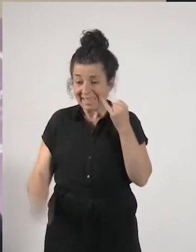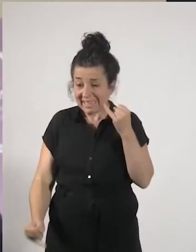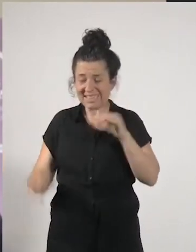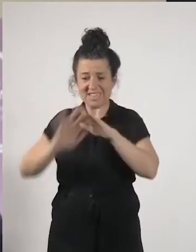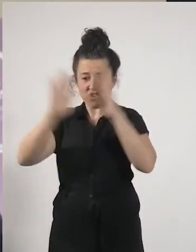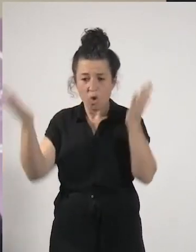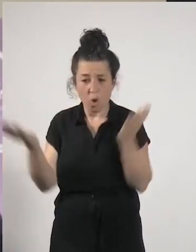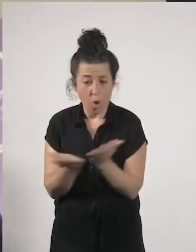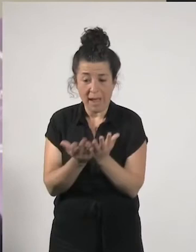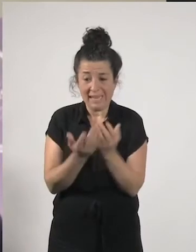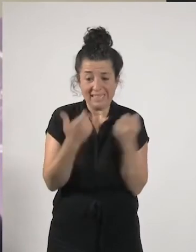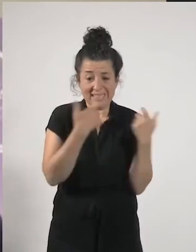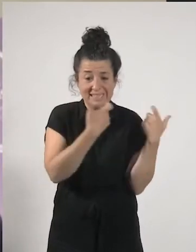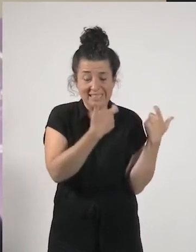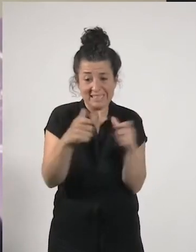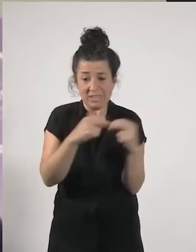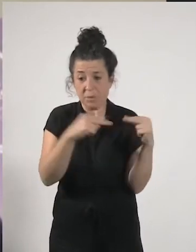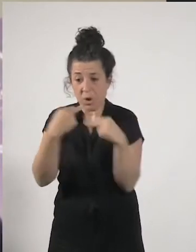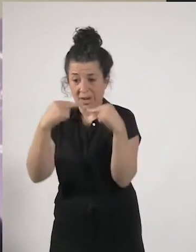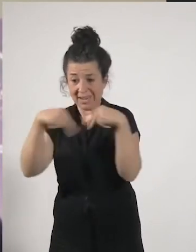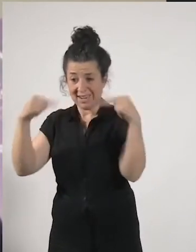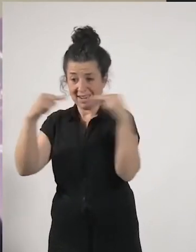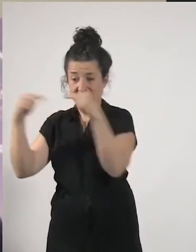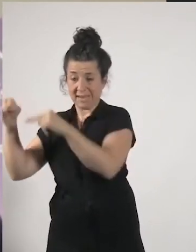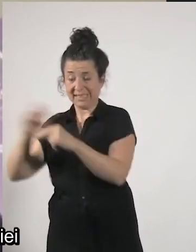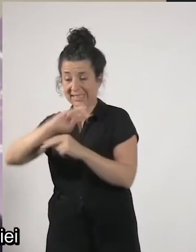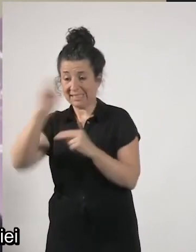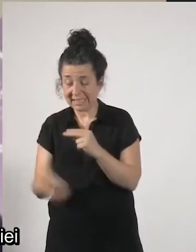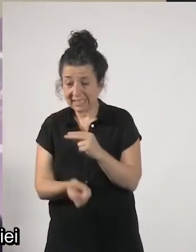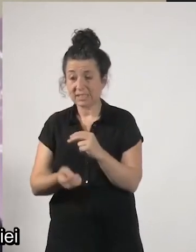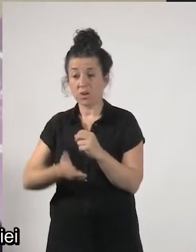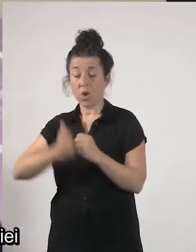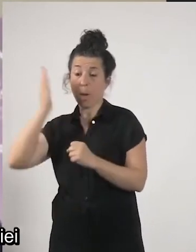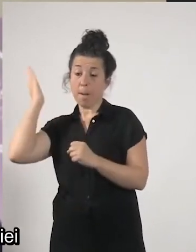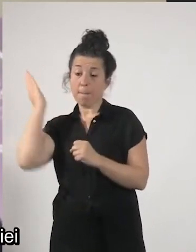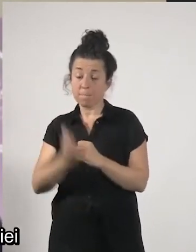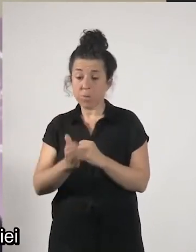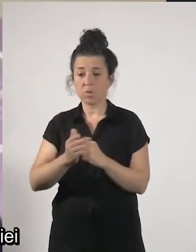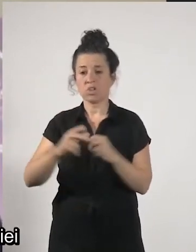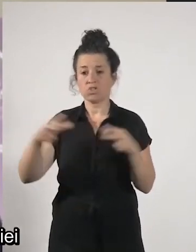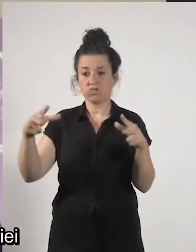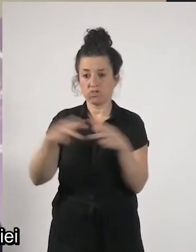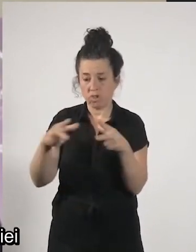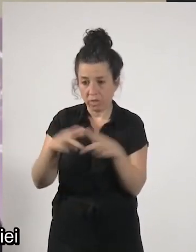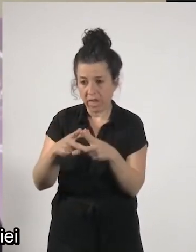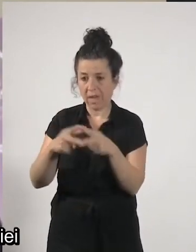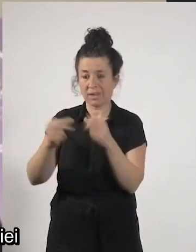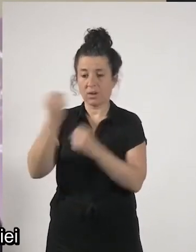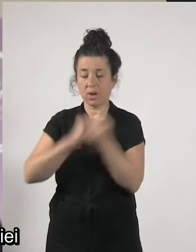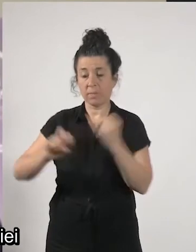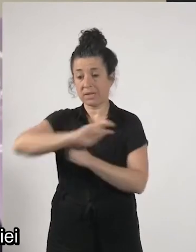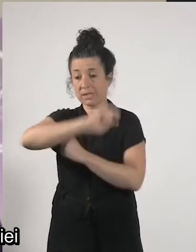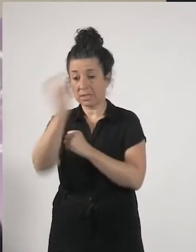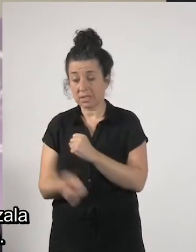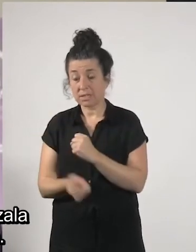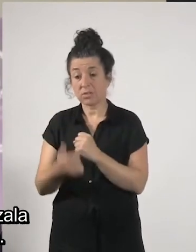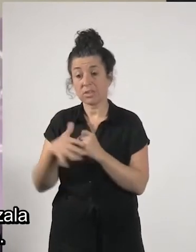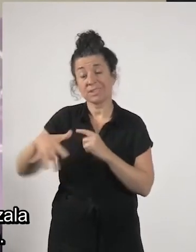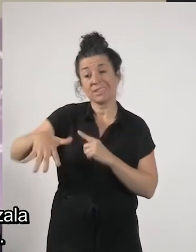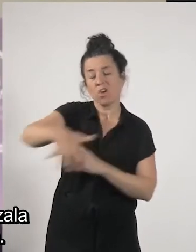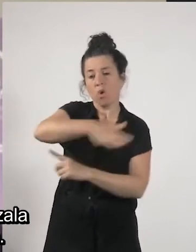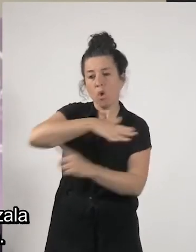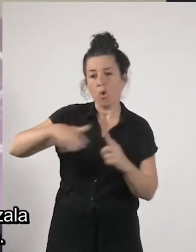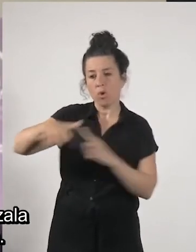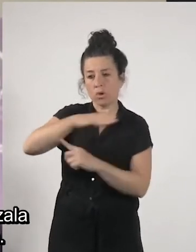eta eragin ekonomiko eta sozial gogorrak ditu eta ez tu inguru honetan aurregin behar diegun erronka amdiei